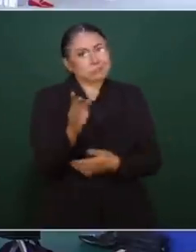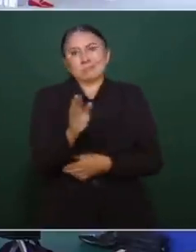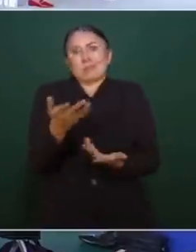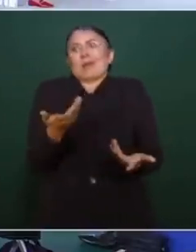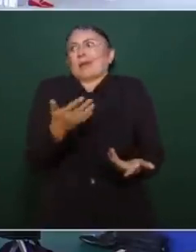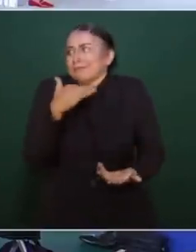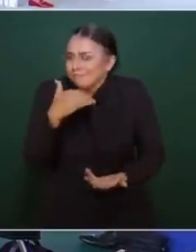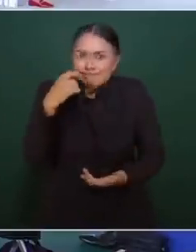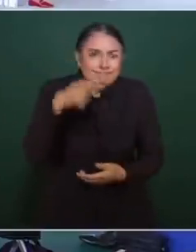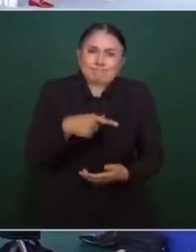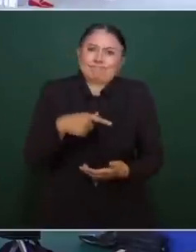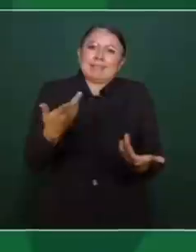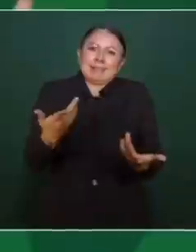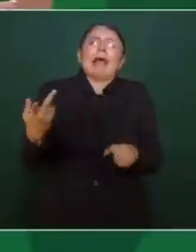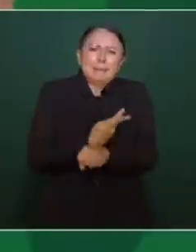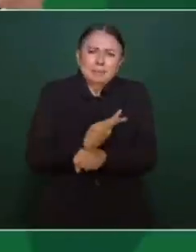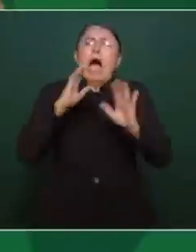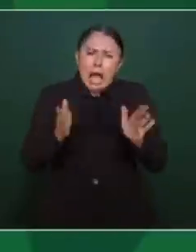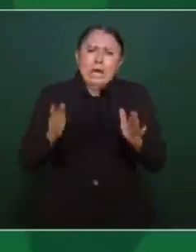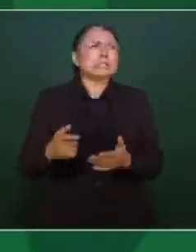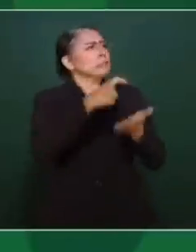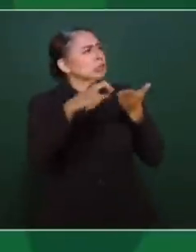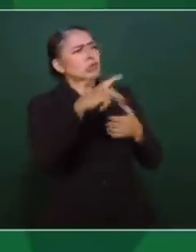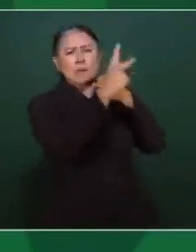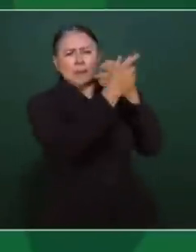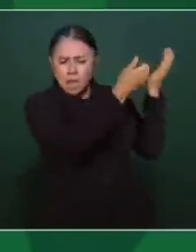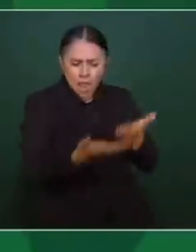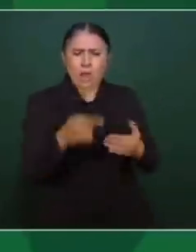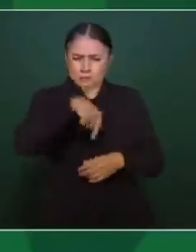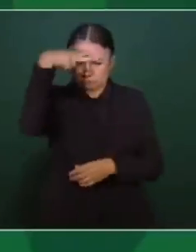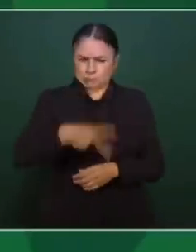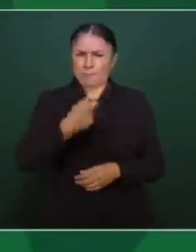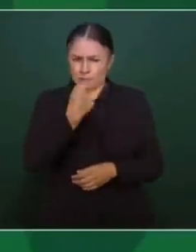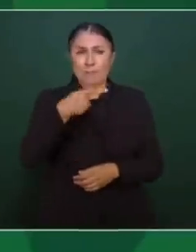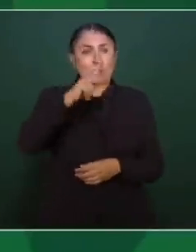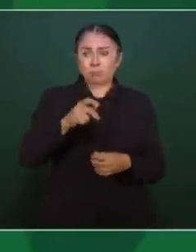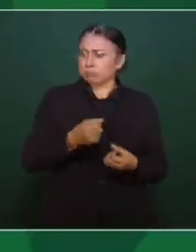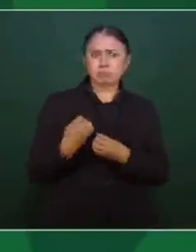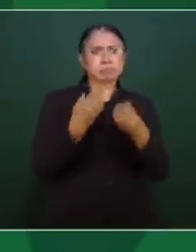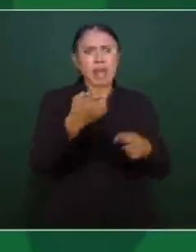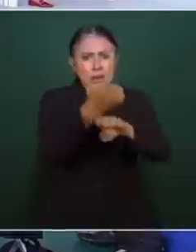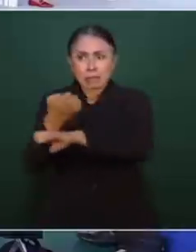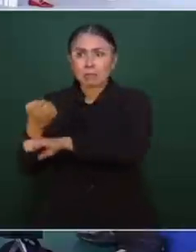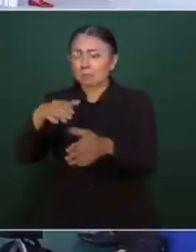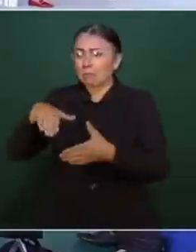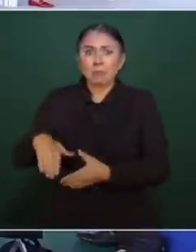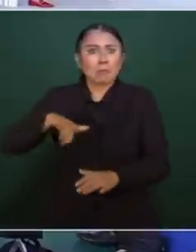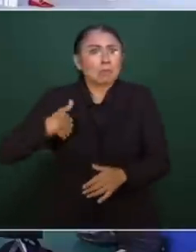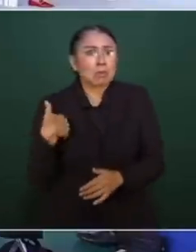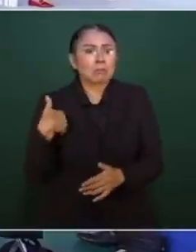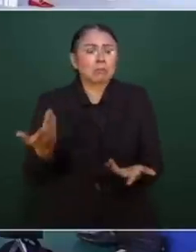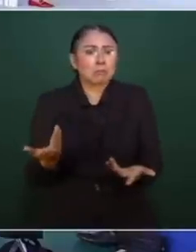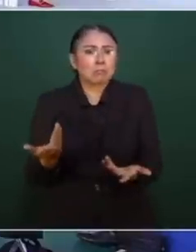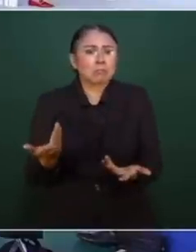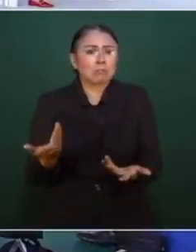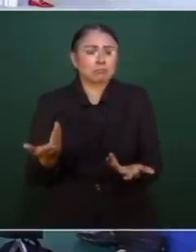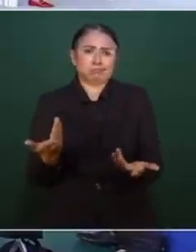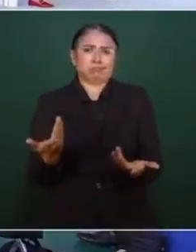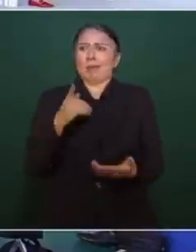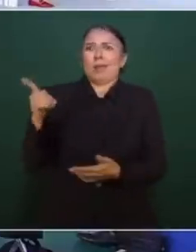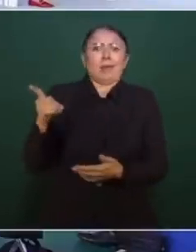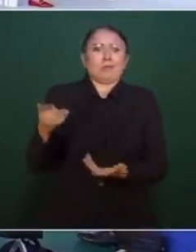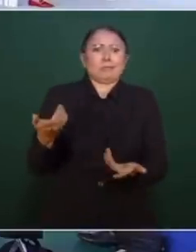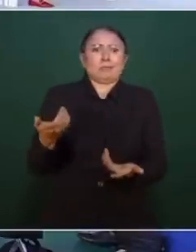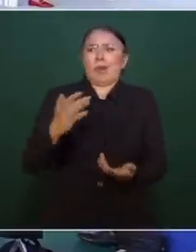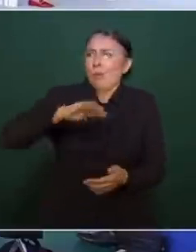problema del abasto, se compra los medicamentos, se hacen compromisos de distribución y no se distribuían los medicamentos. Se mantenían en los